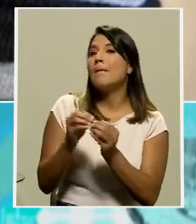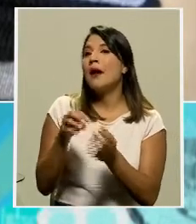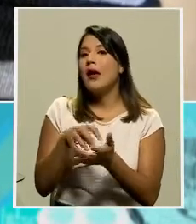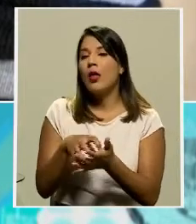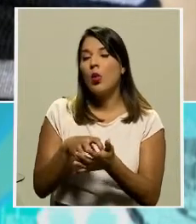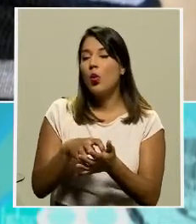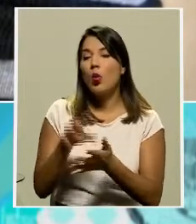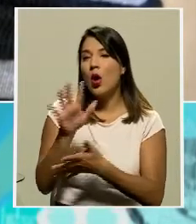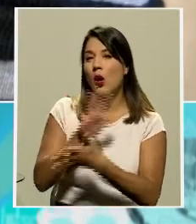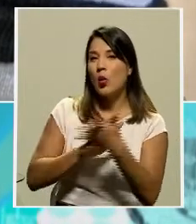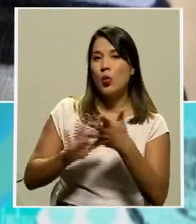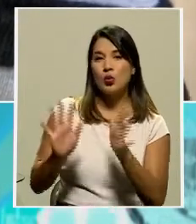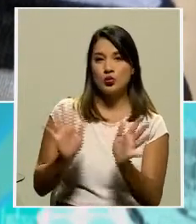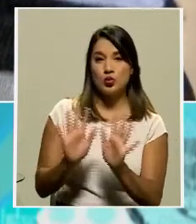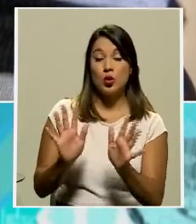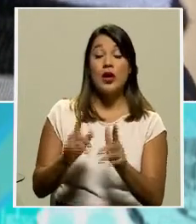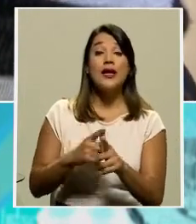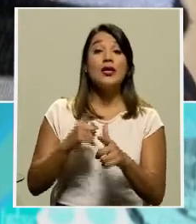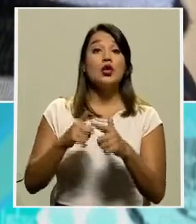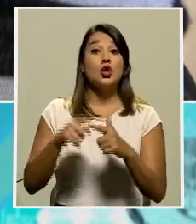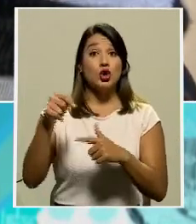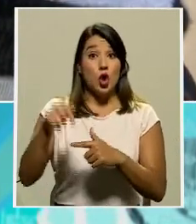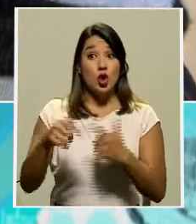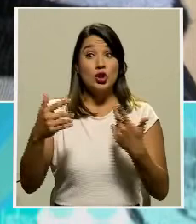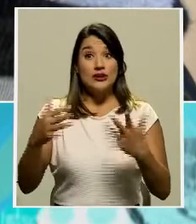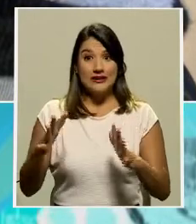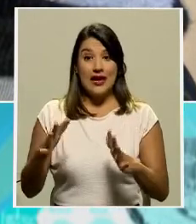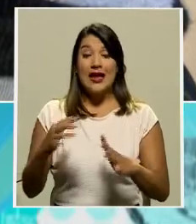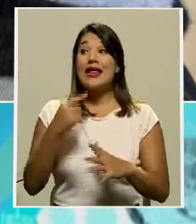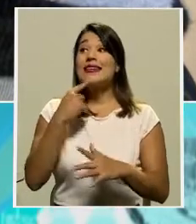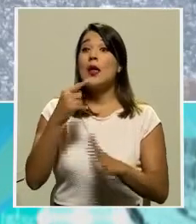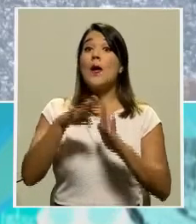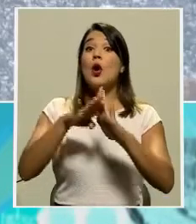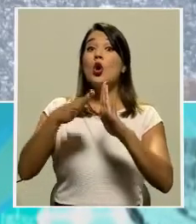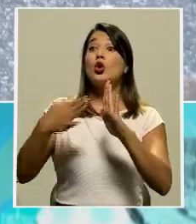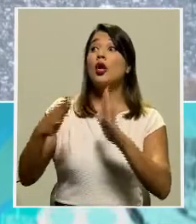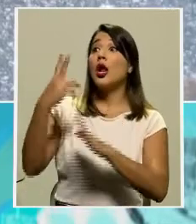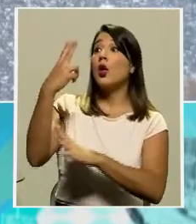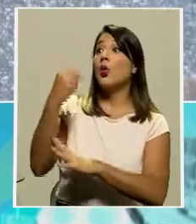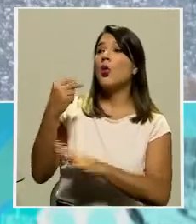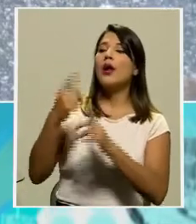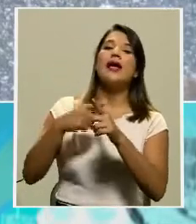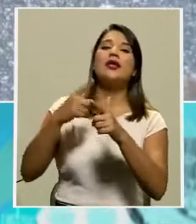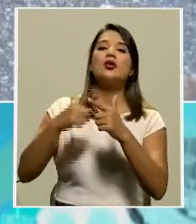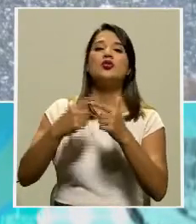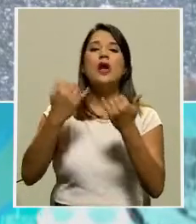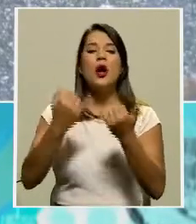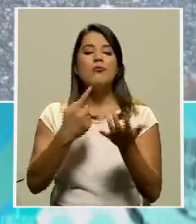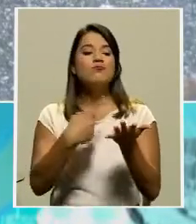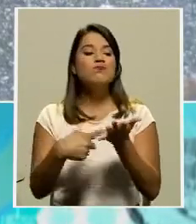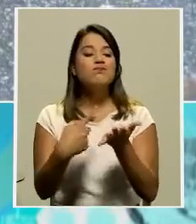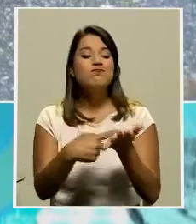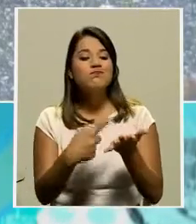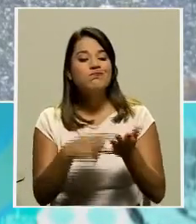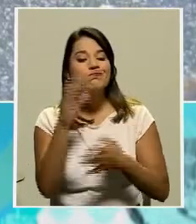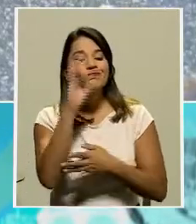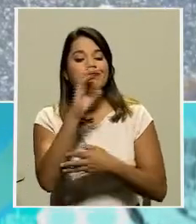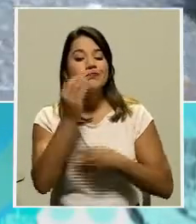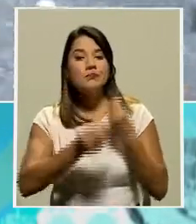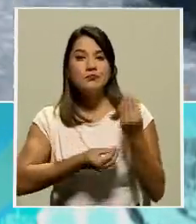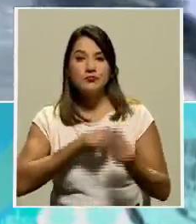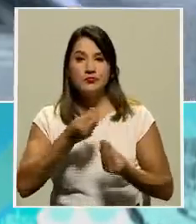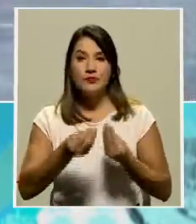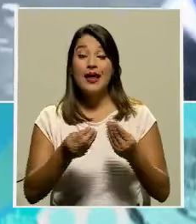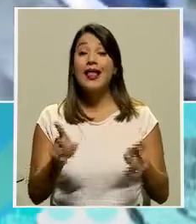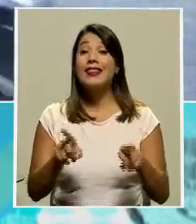lo que indica ya el día de hoy que con el rechazo entonces empiezan a valorar cuáles van a ser las posibles acciones. También la